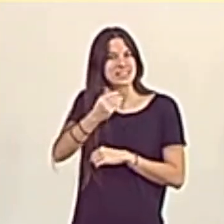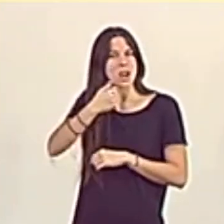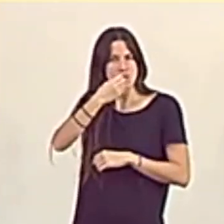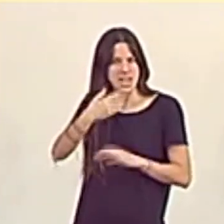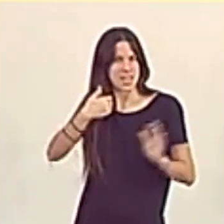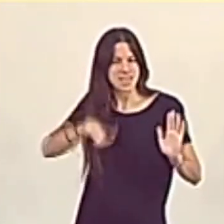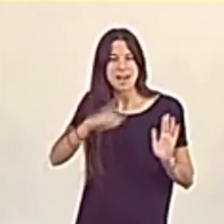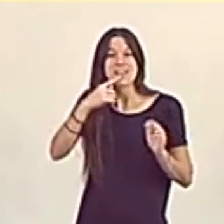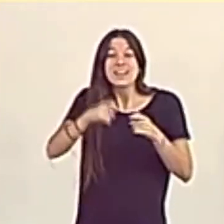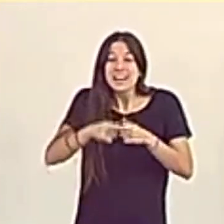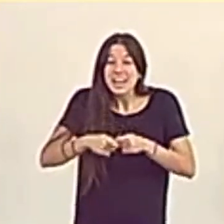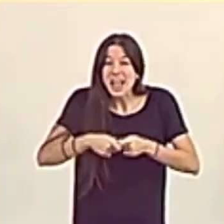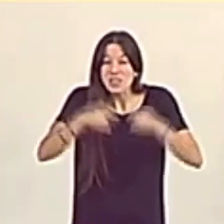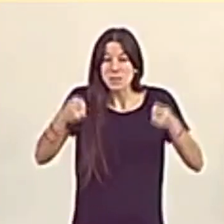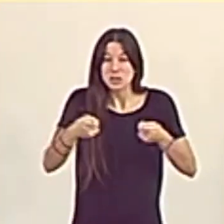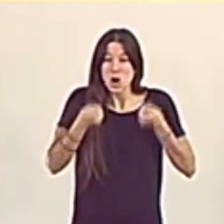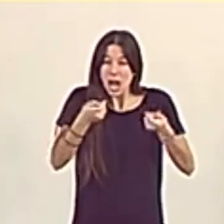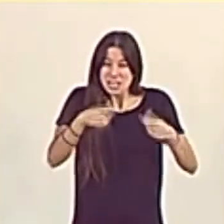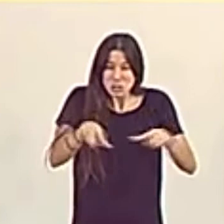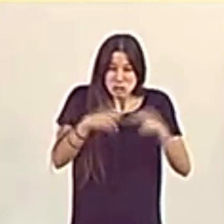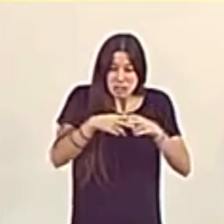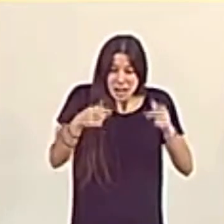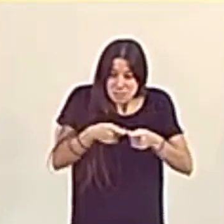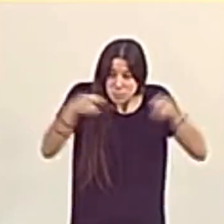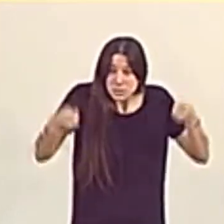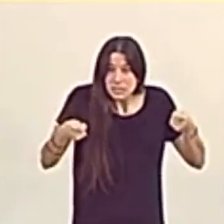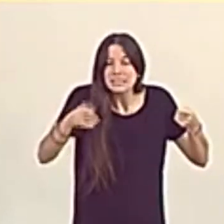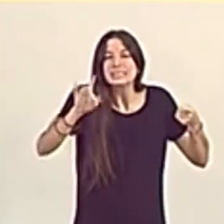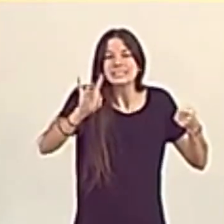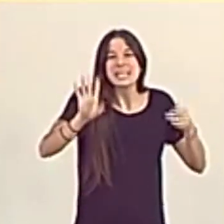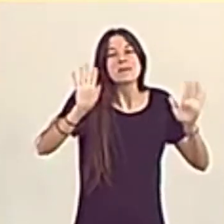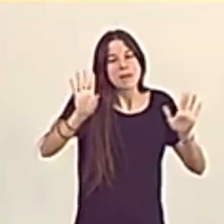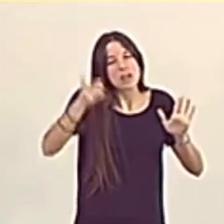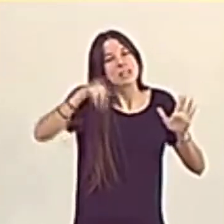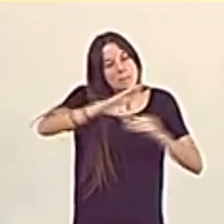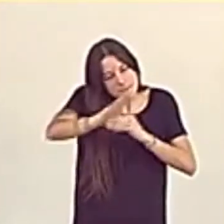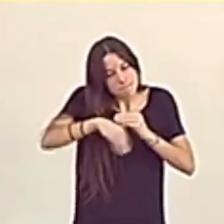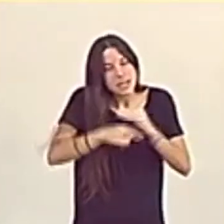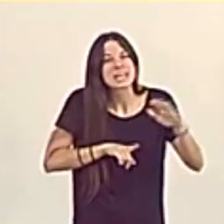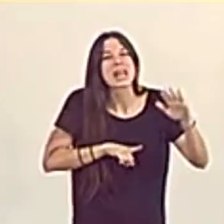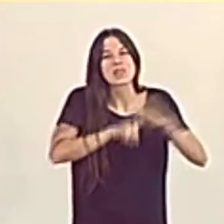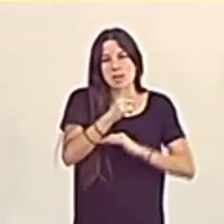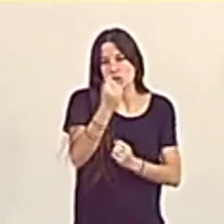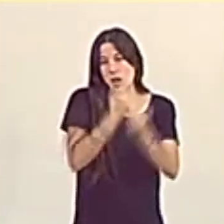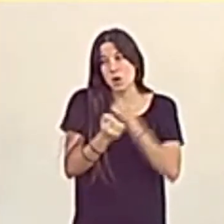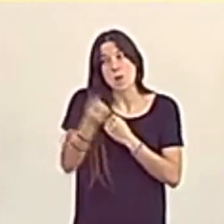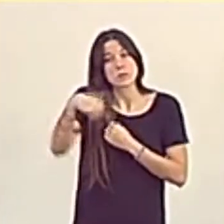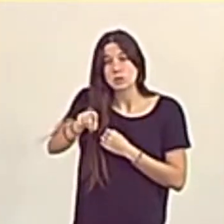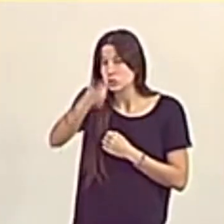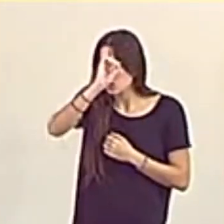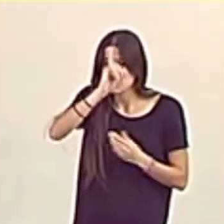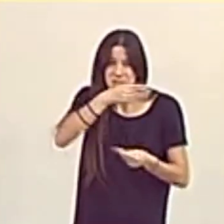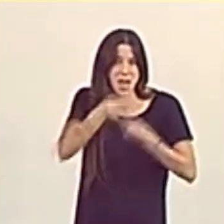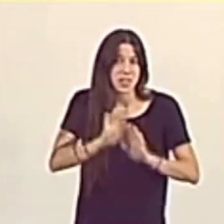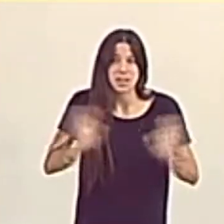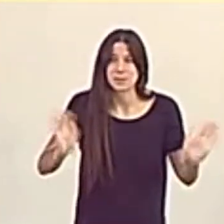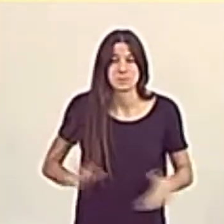en el gasto social? Sí, pero acompañado de crecimiento económico, que es lo que ustedes no saben hacer.